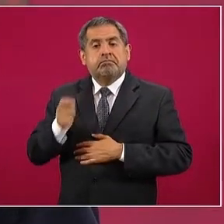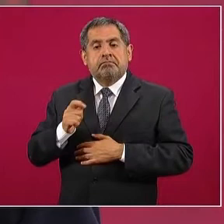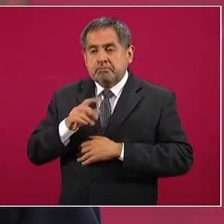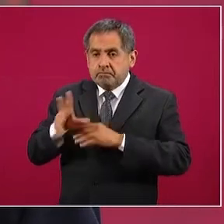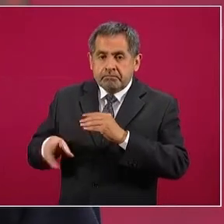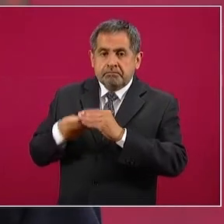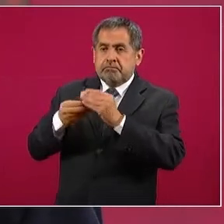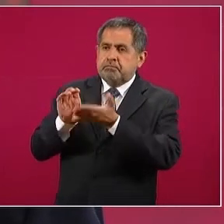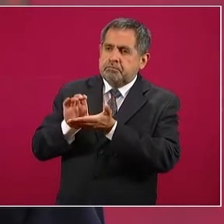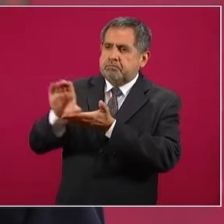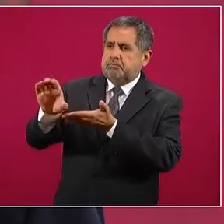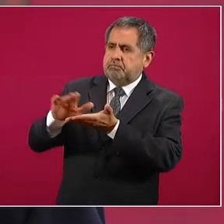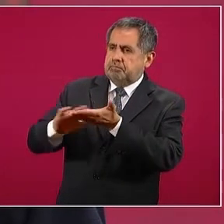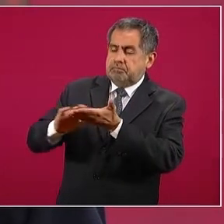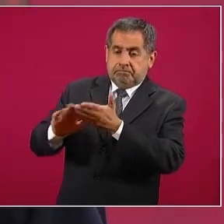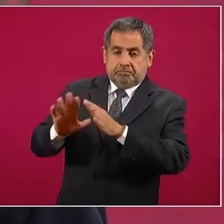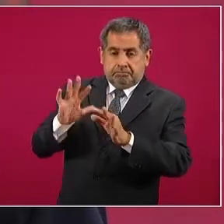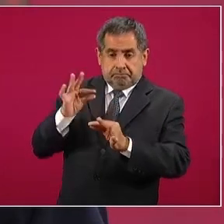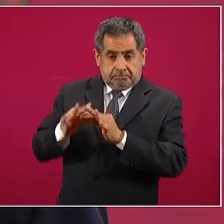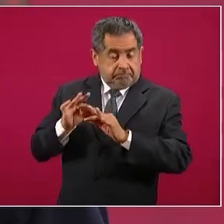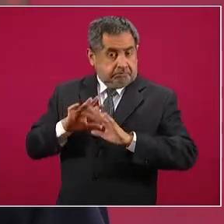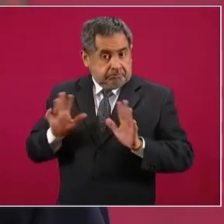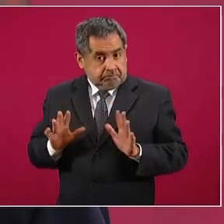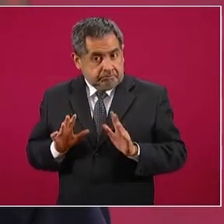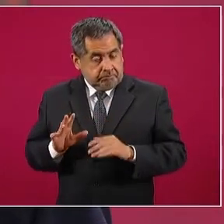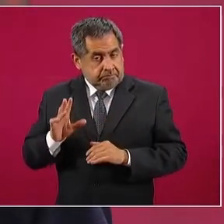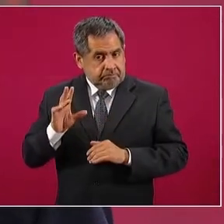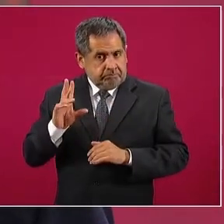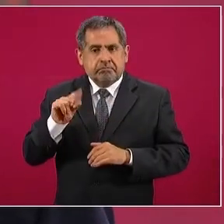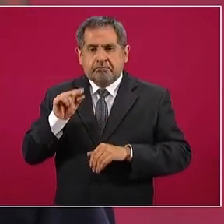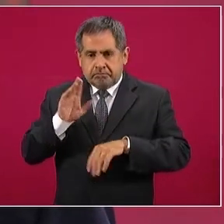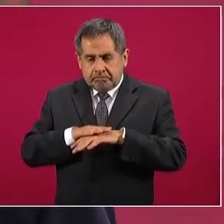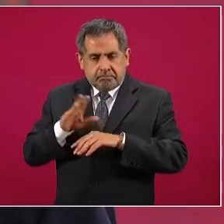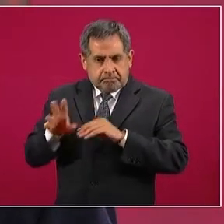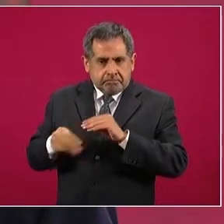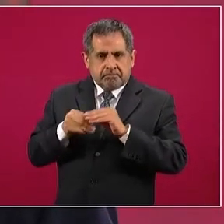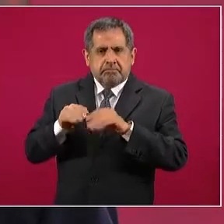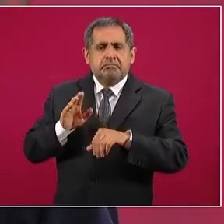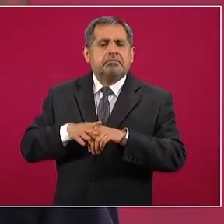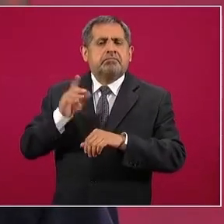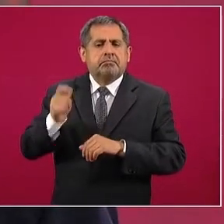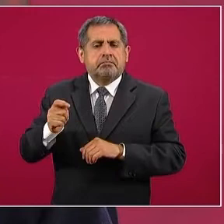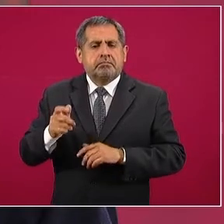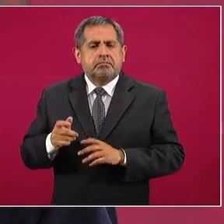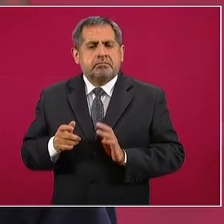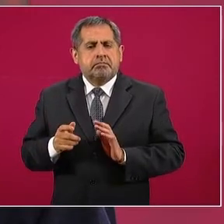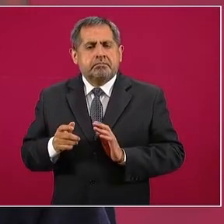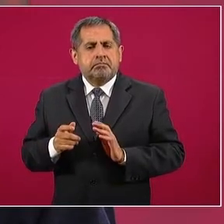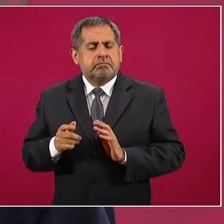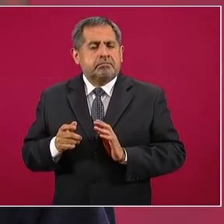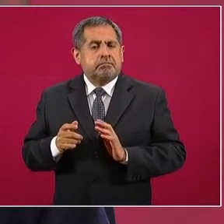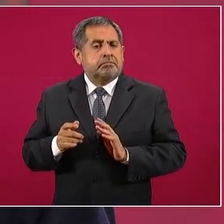quitas para reducir el servicio